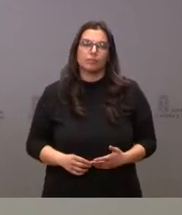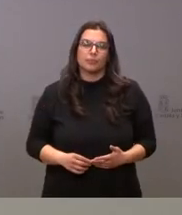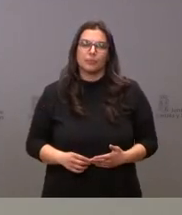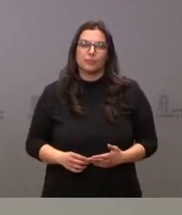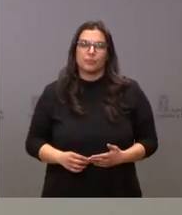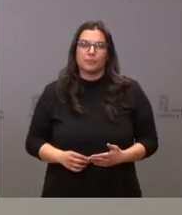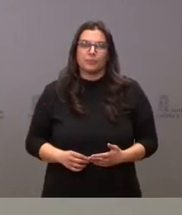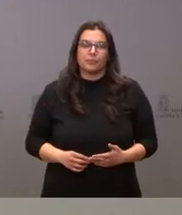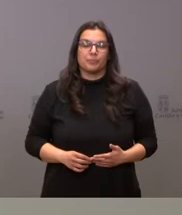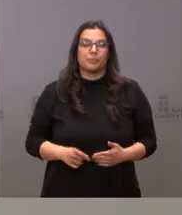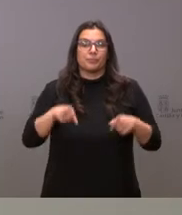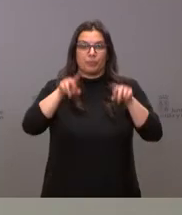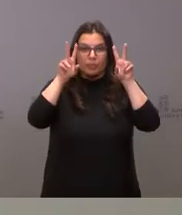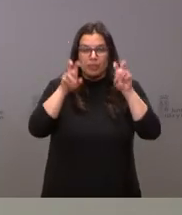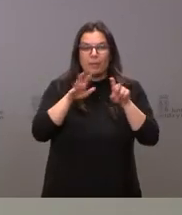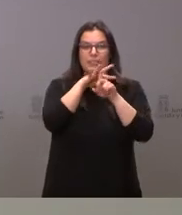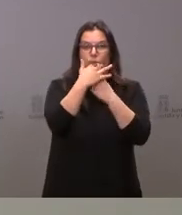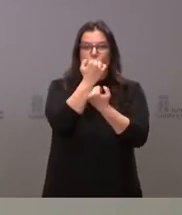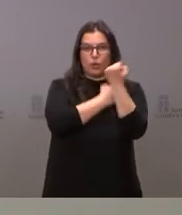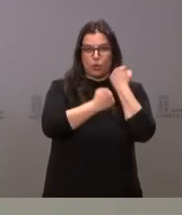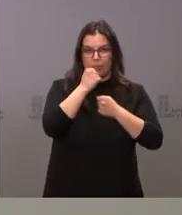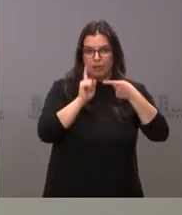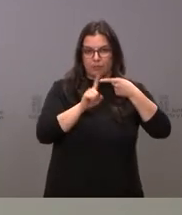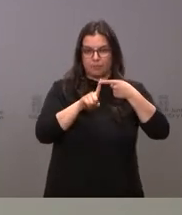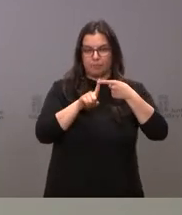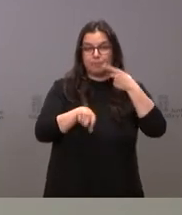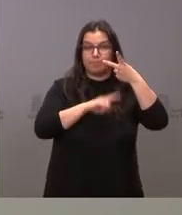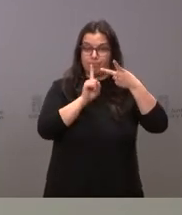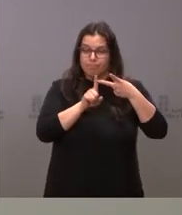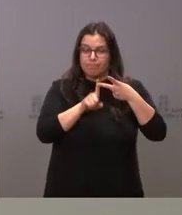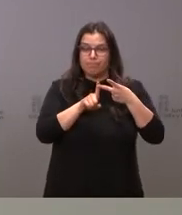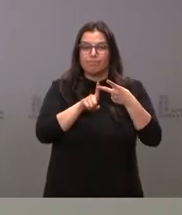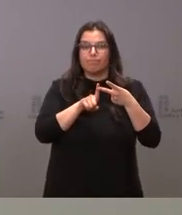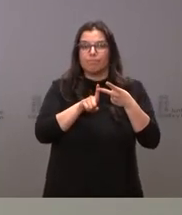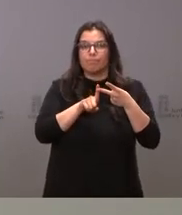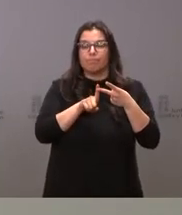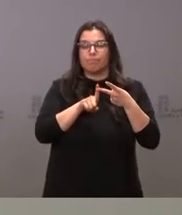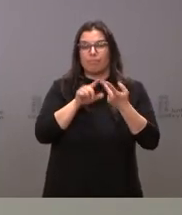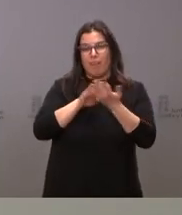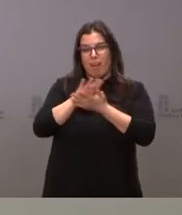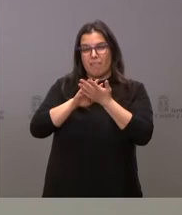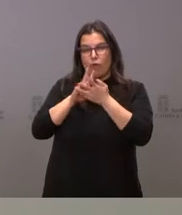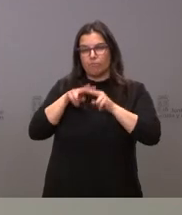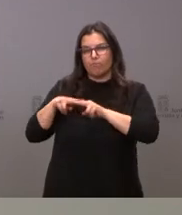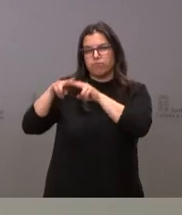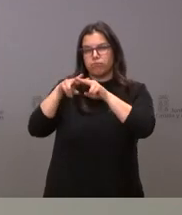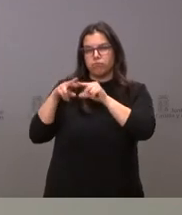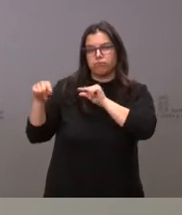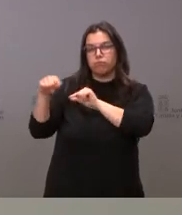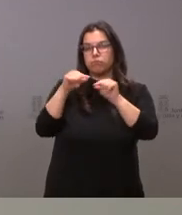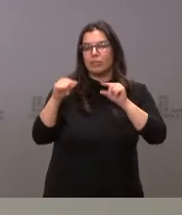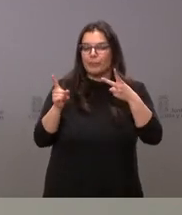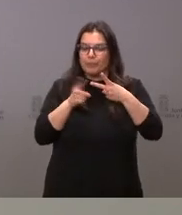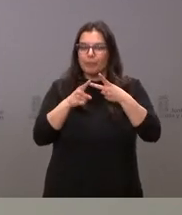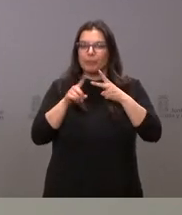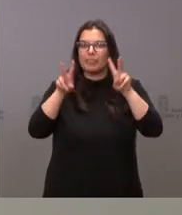Esto desde el punto de vista de la situación económica. Un segundo ámbito de análisis que hemos estudiado es lo que tiene que ver con